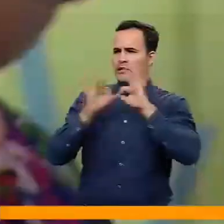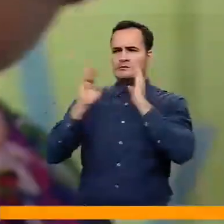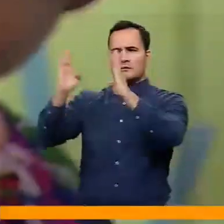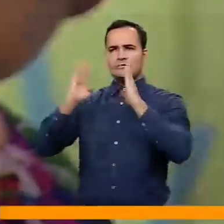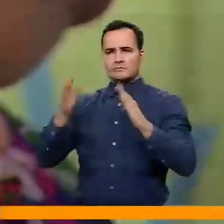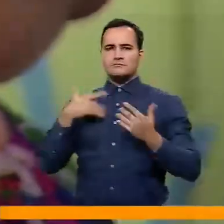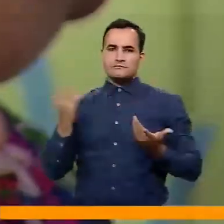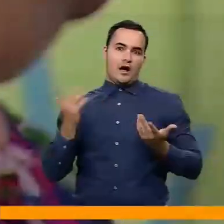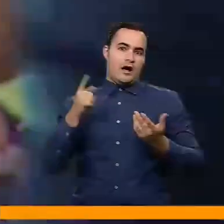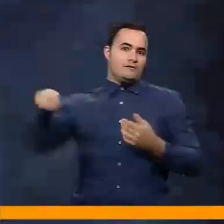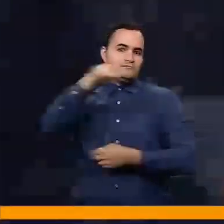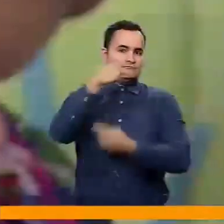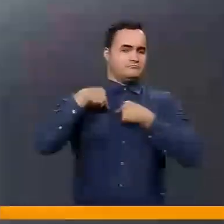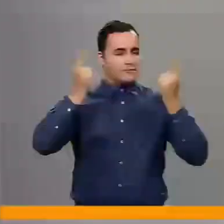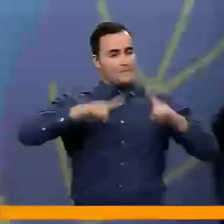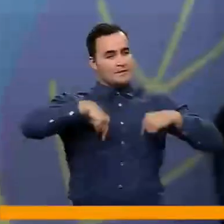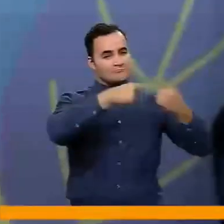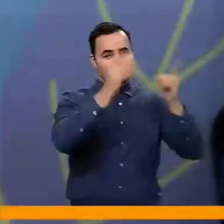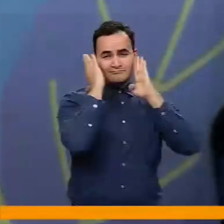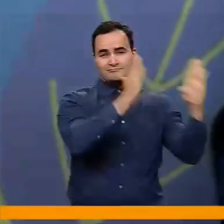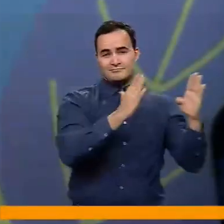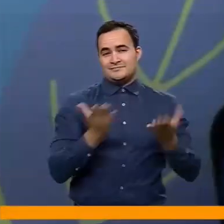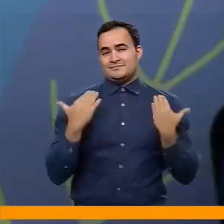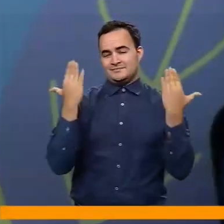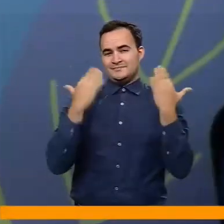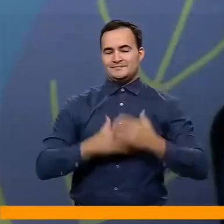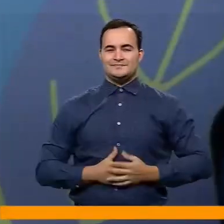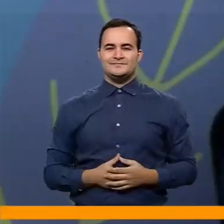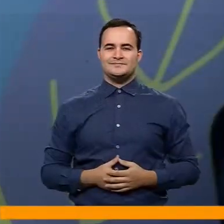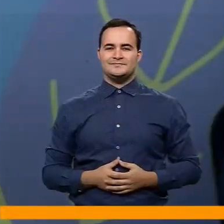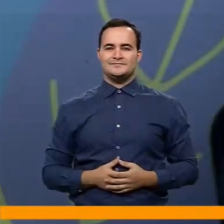y el poder de escuchar y ser escuchado por el otro.